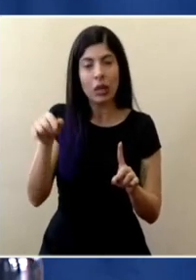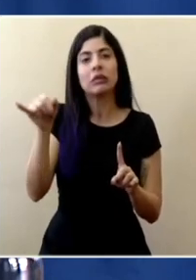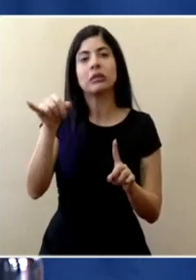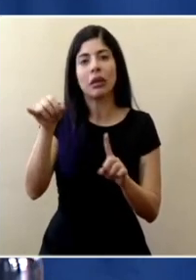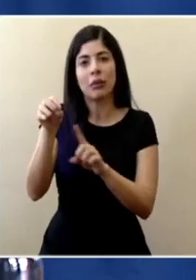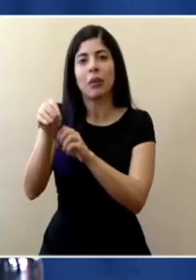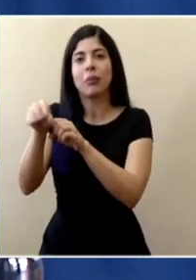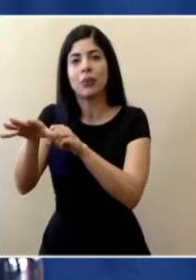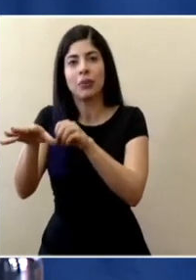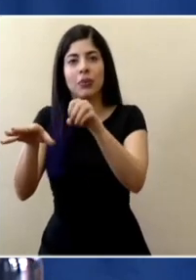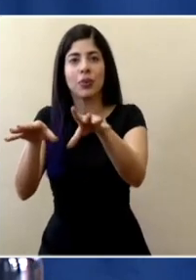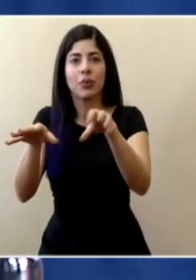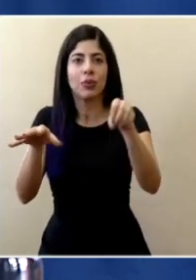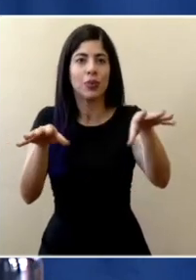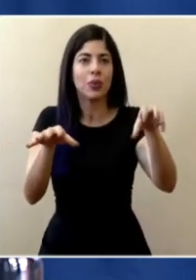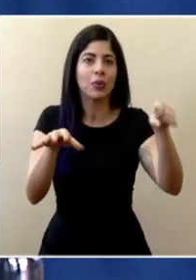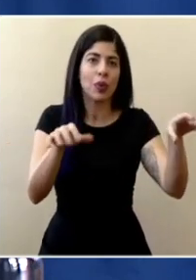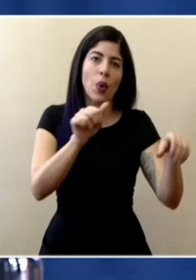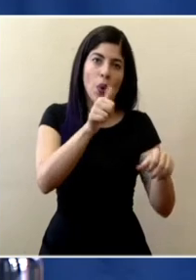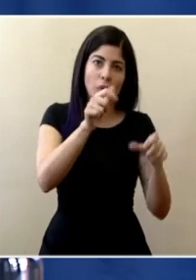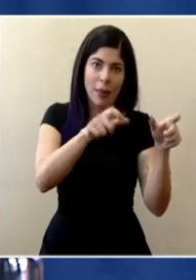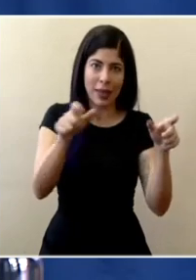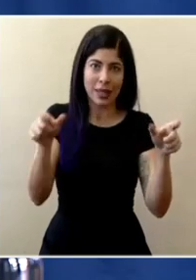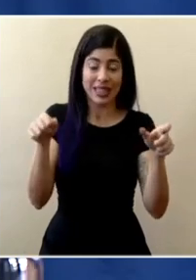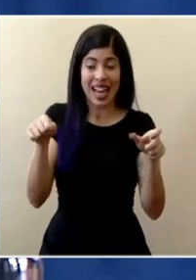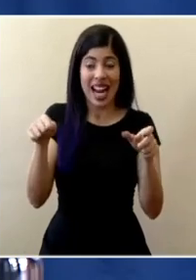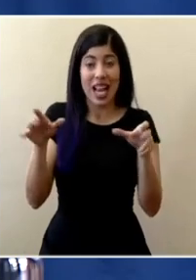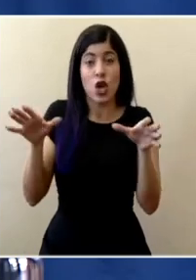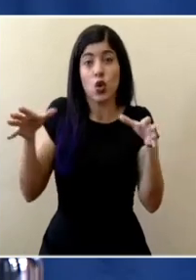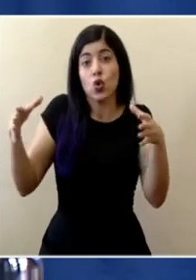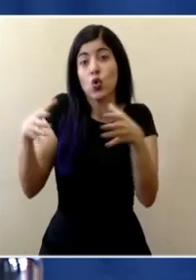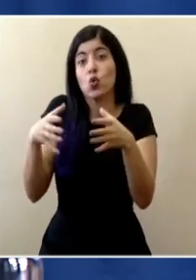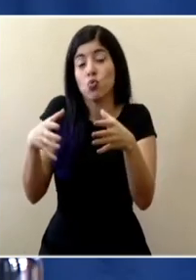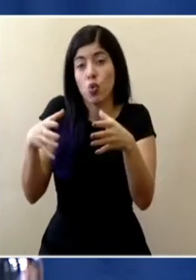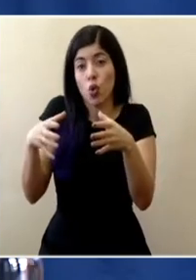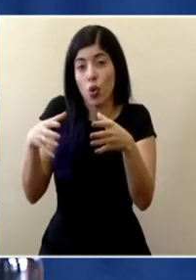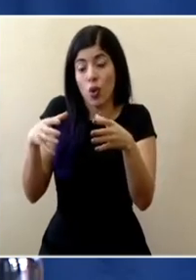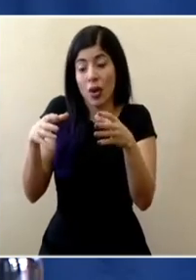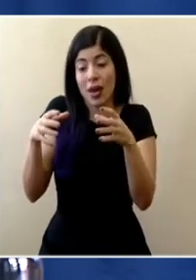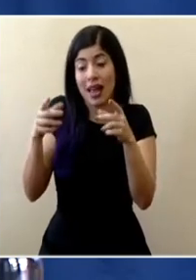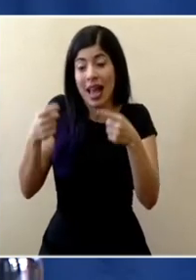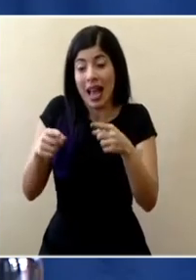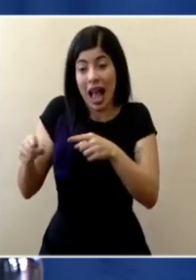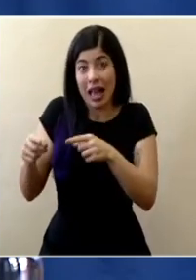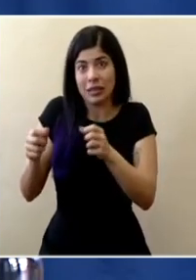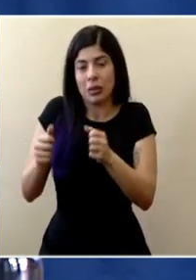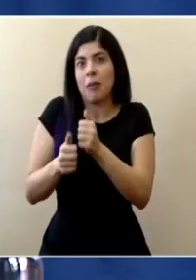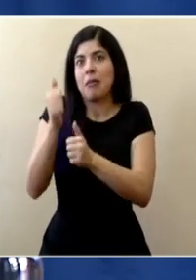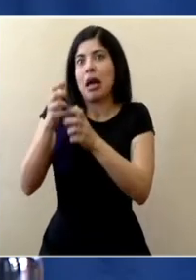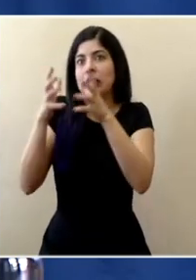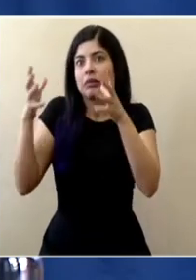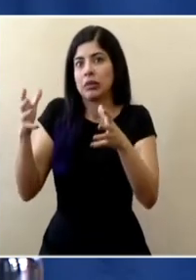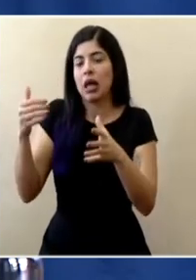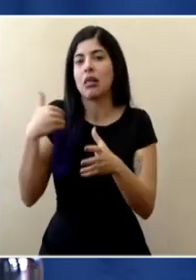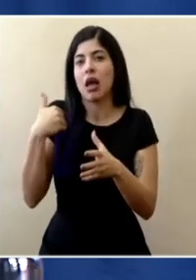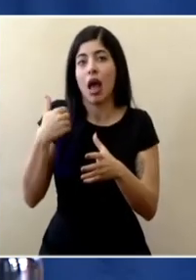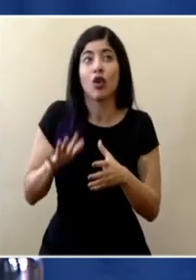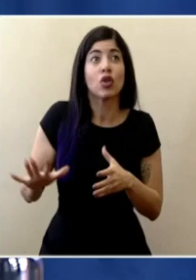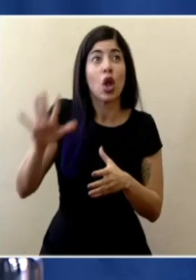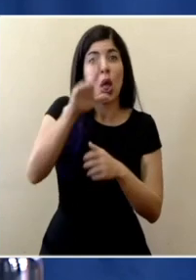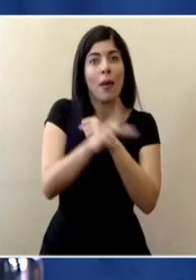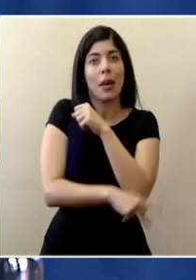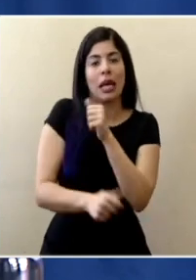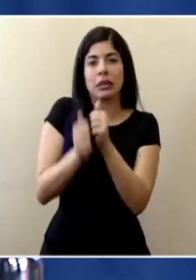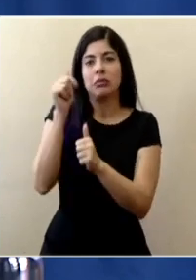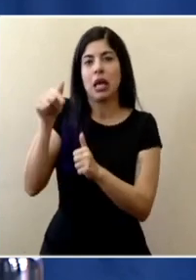el contagio a otras personas más en realidad ha sido el clúster o el conglomerado de casos más importante que hemos tenido en todo el